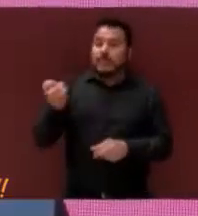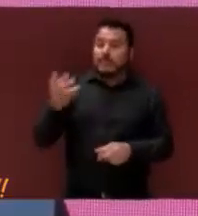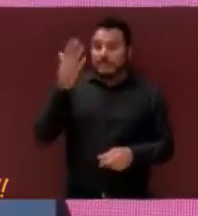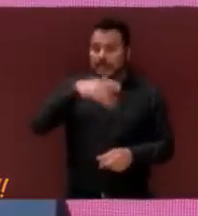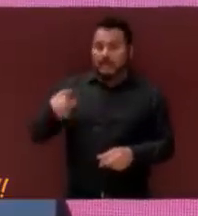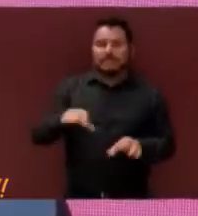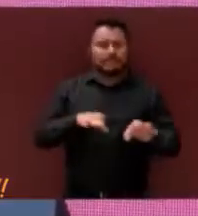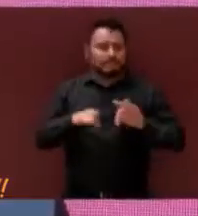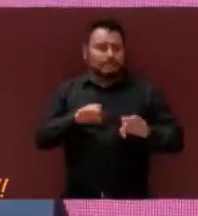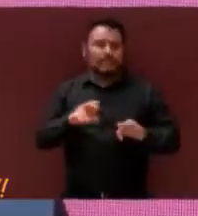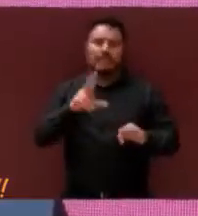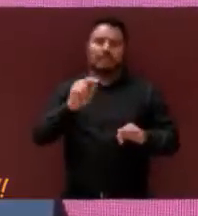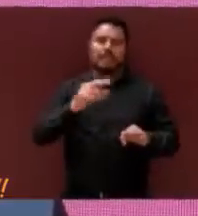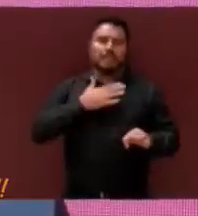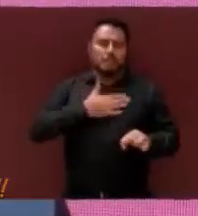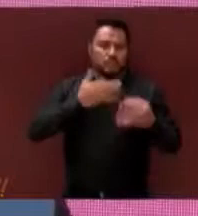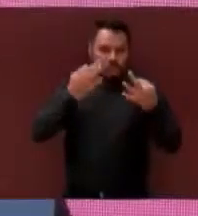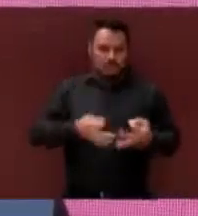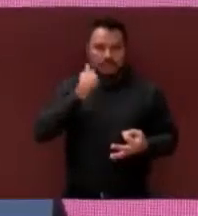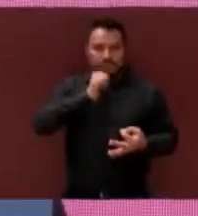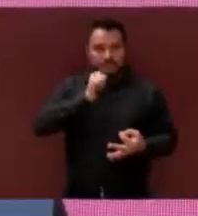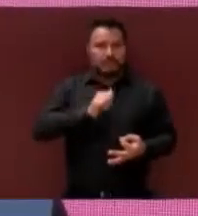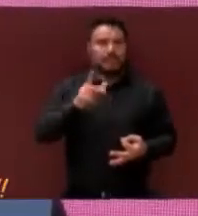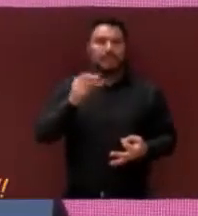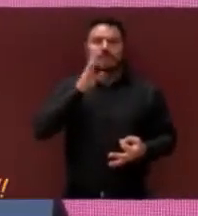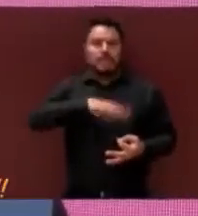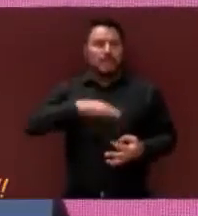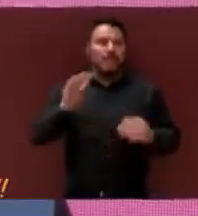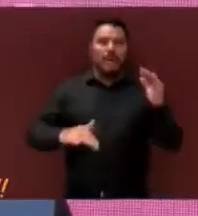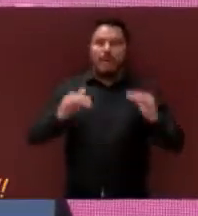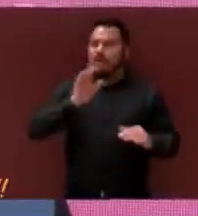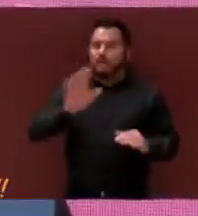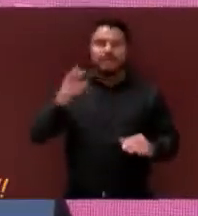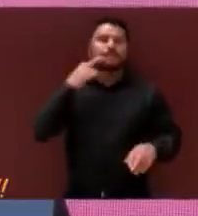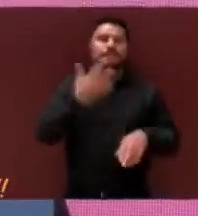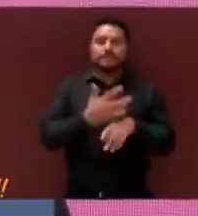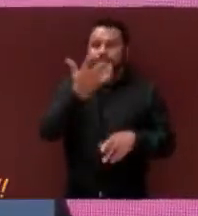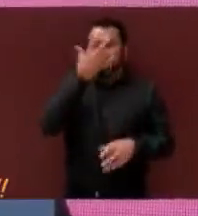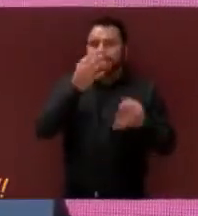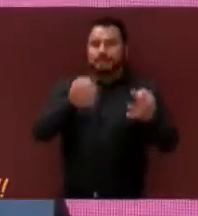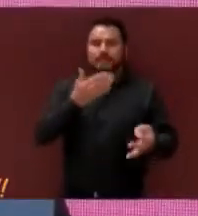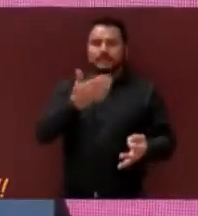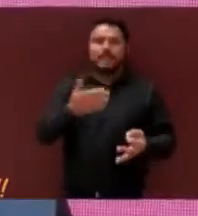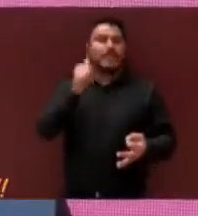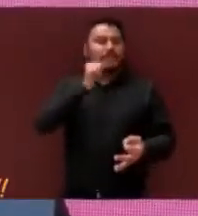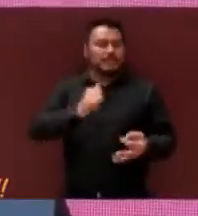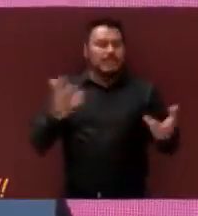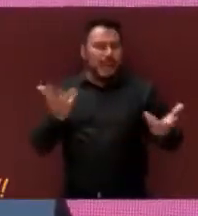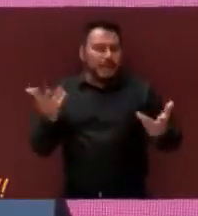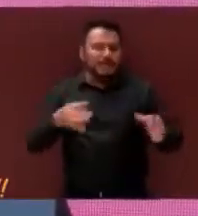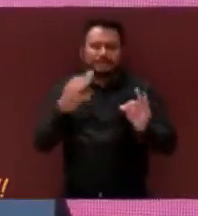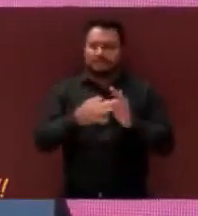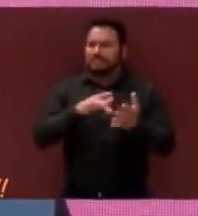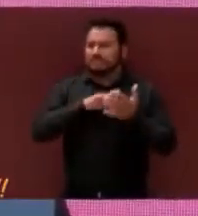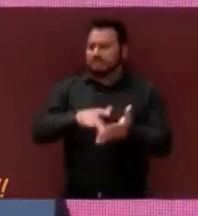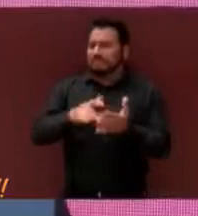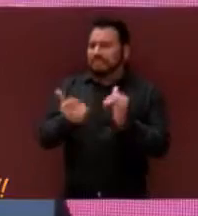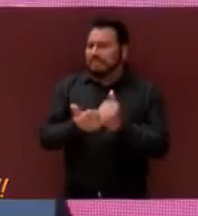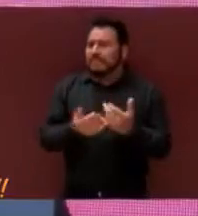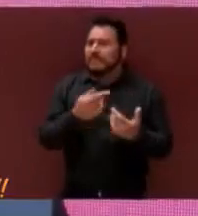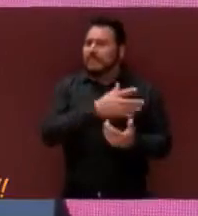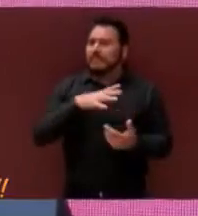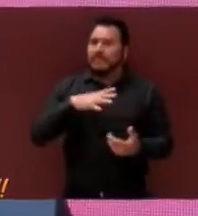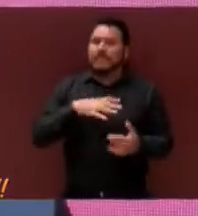ejemplo de imparcialidad en actos jurídicos, responsabilidades contó siempre con el invaluable apoyo de nuestro respectivo